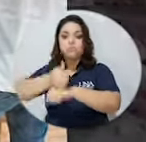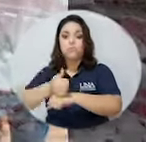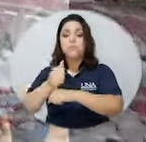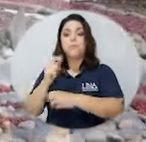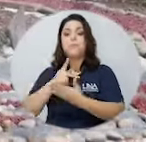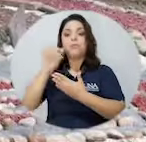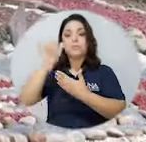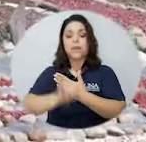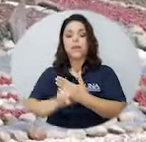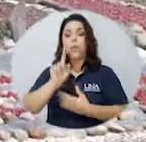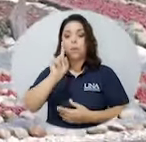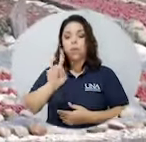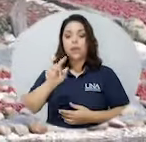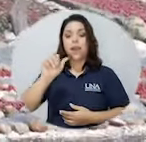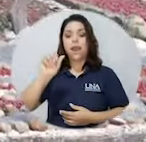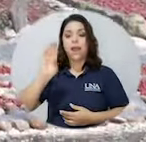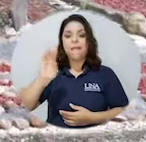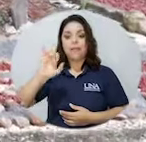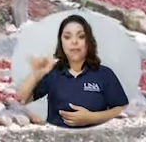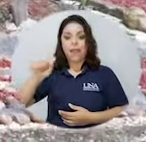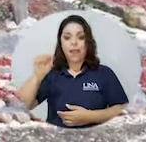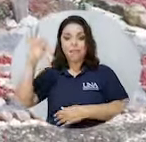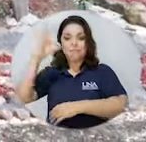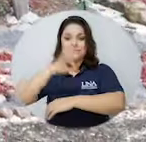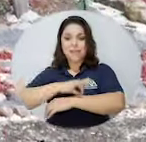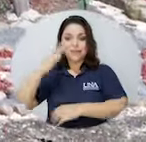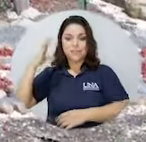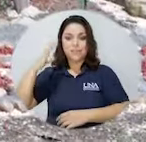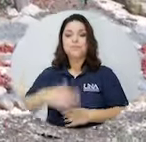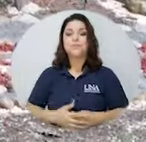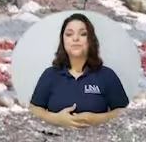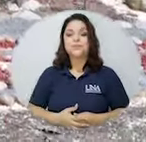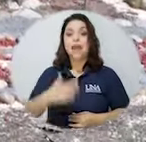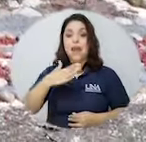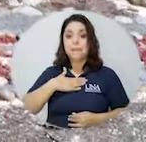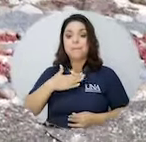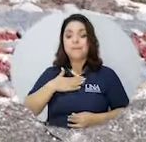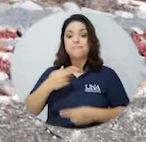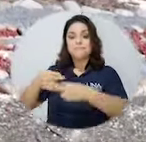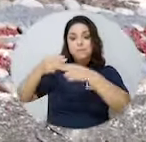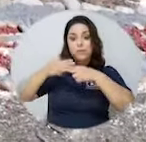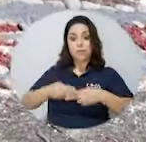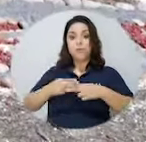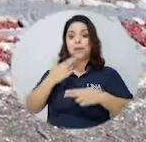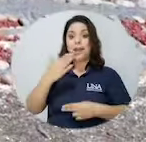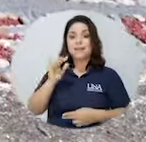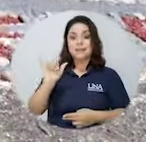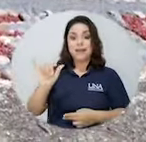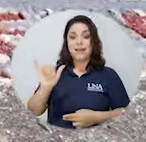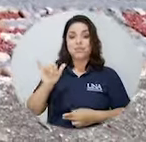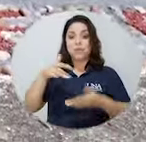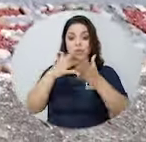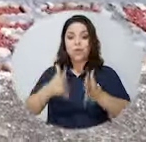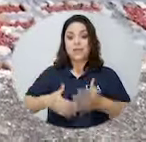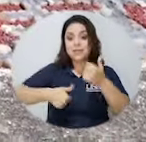Una Abeja. Gracias a eso a mí se me nombró estudiante asistente del SINAP y por